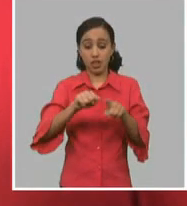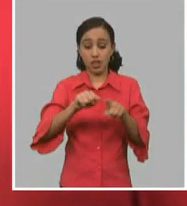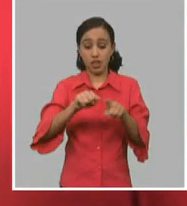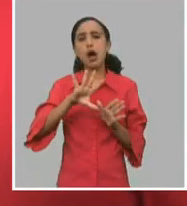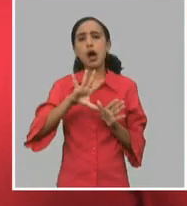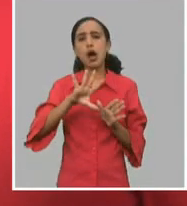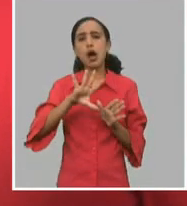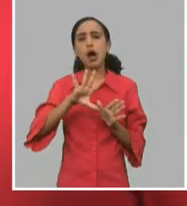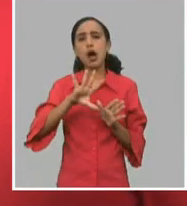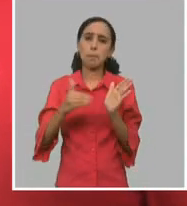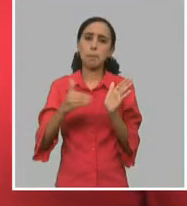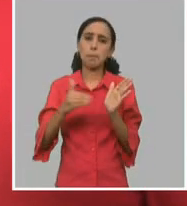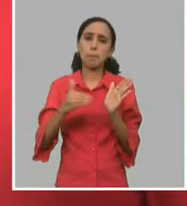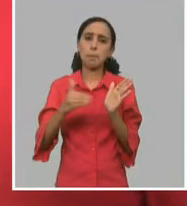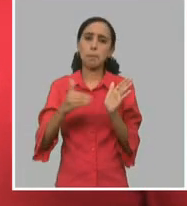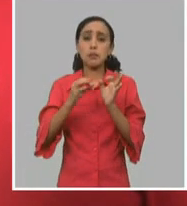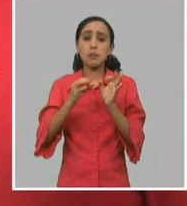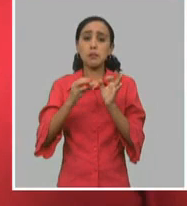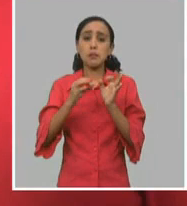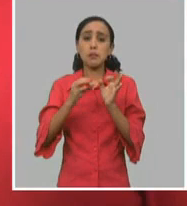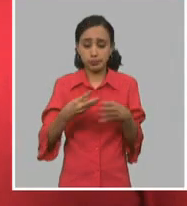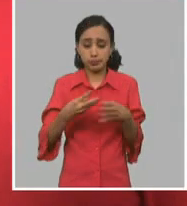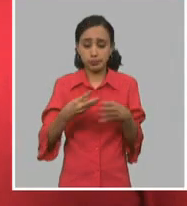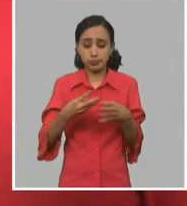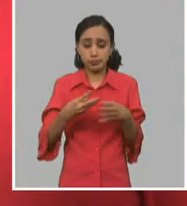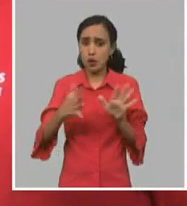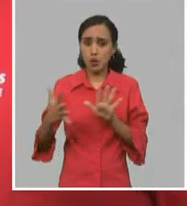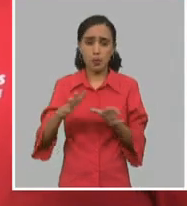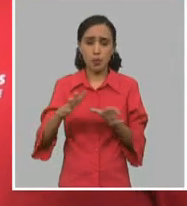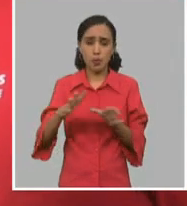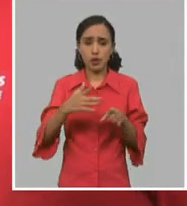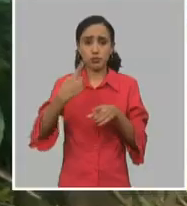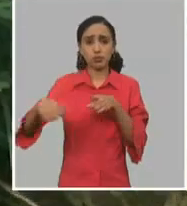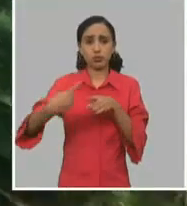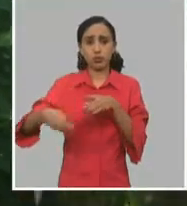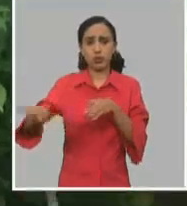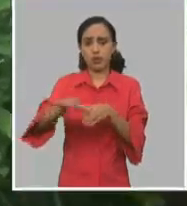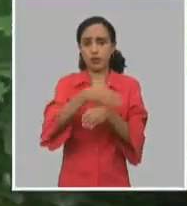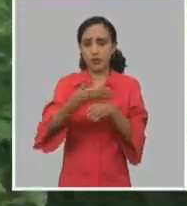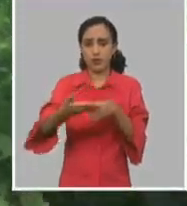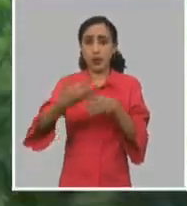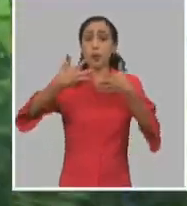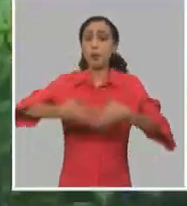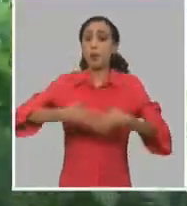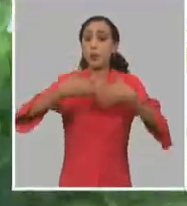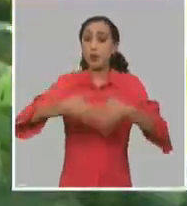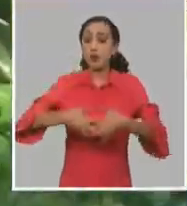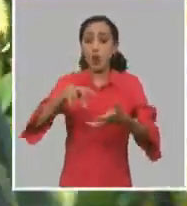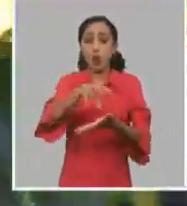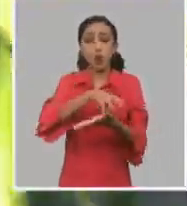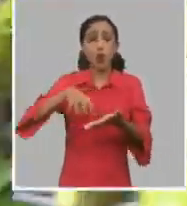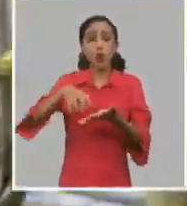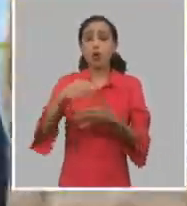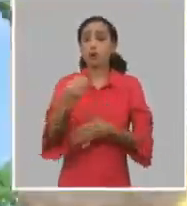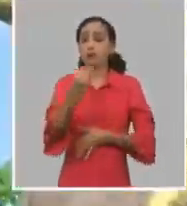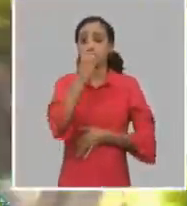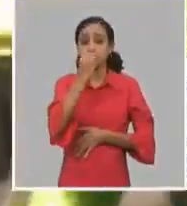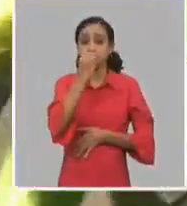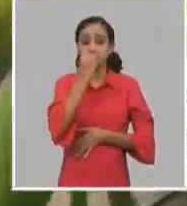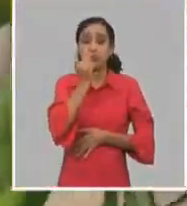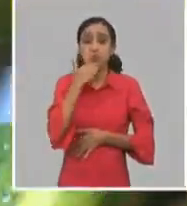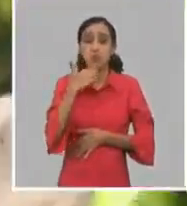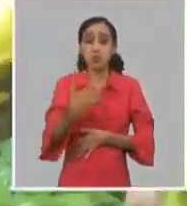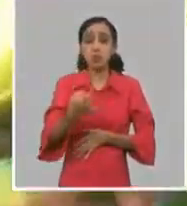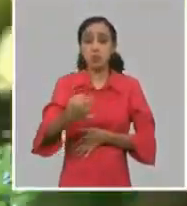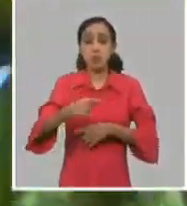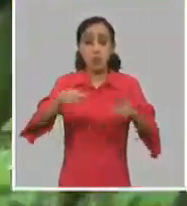.000 hectáreas nuevas que debemos estar dedicando a los cultivos varios, que es más producción para el pueblo. La producción local de alimentos se sustenta además